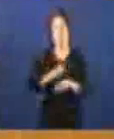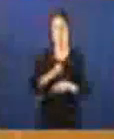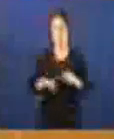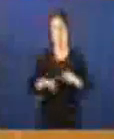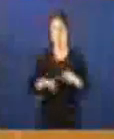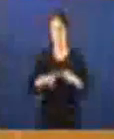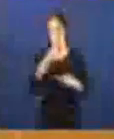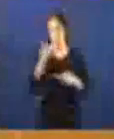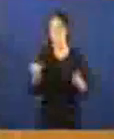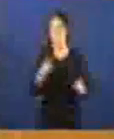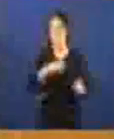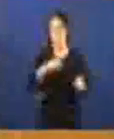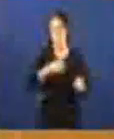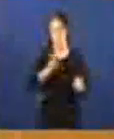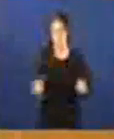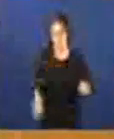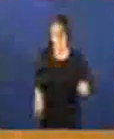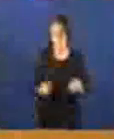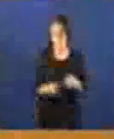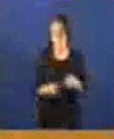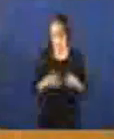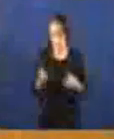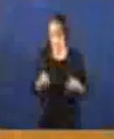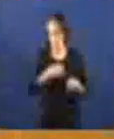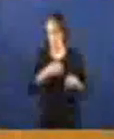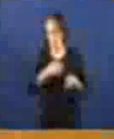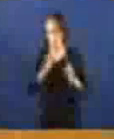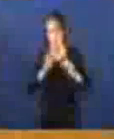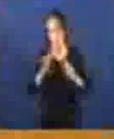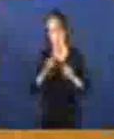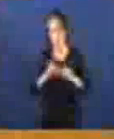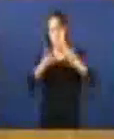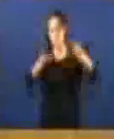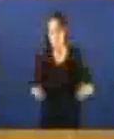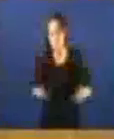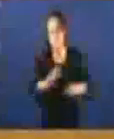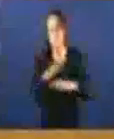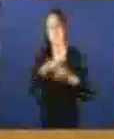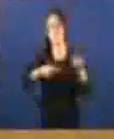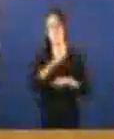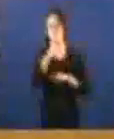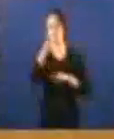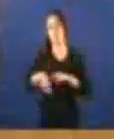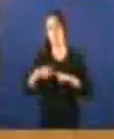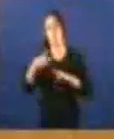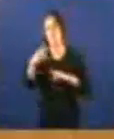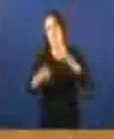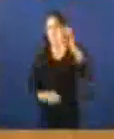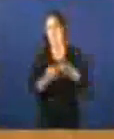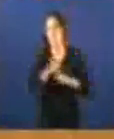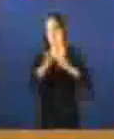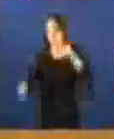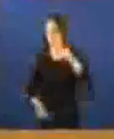de que non pode ser de iso a carta que non pode ser que se se amplía a unha media dun 1,2 por cento de